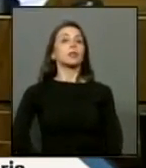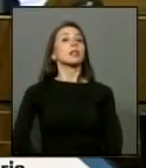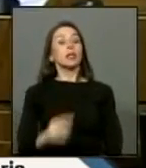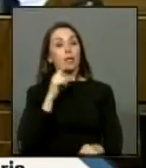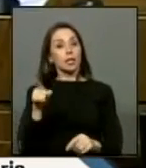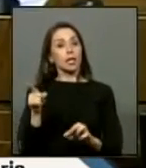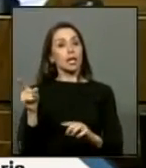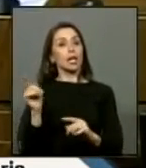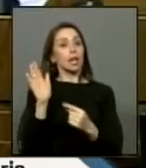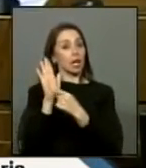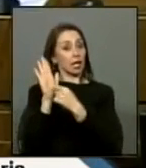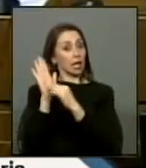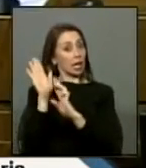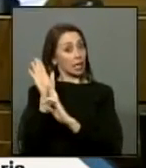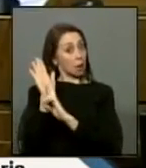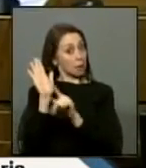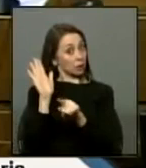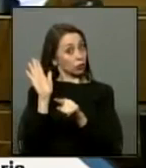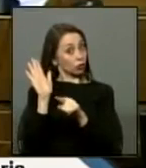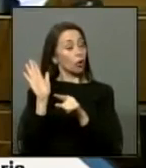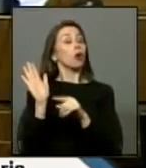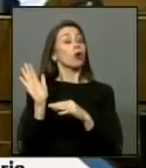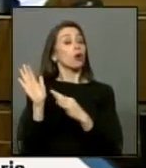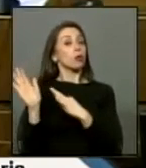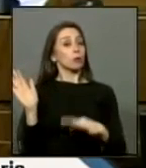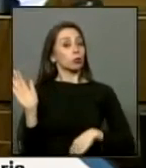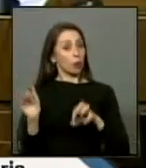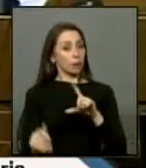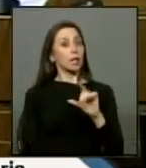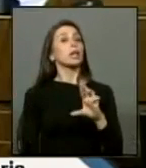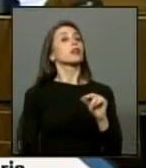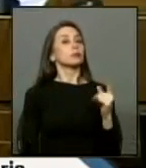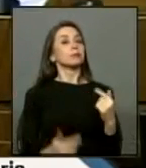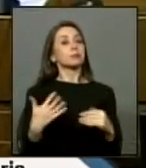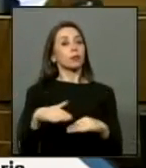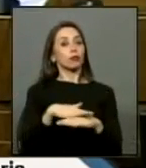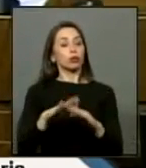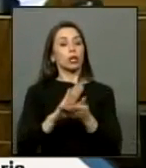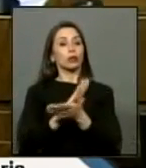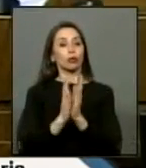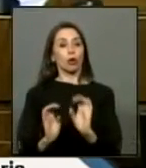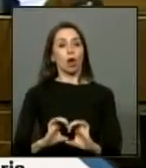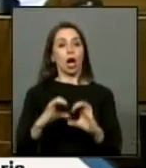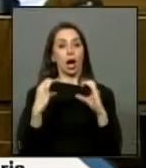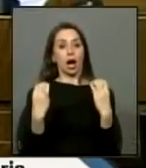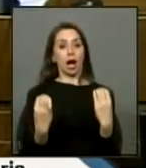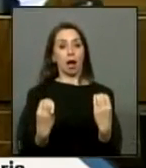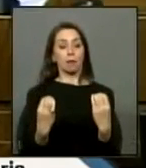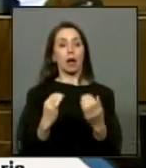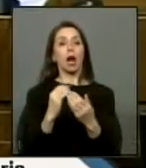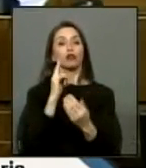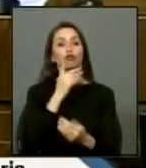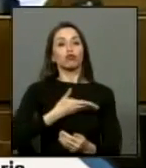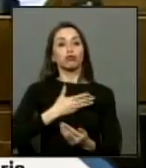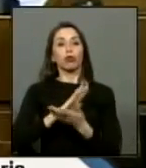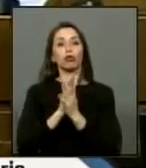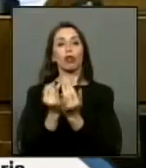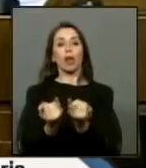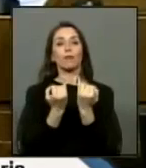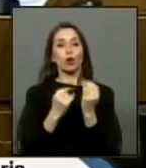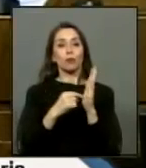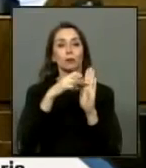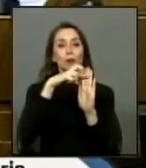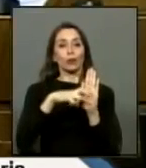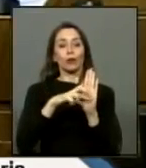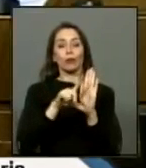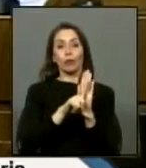reglamento diputado Melero Considero presidente que es fundamental para que toda la Cámara tenga toda la información de lo que este proyecto de ley